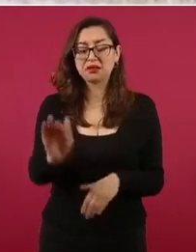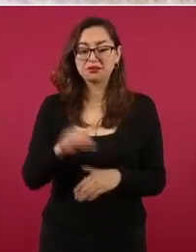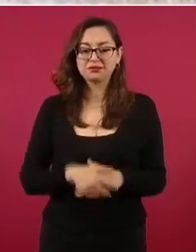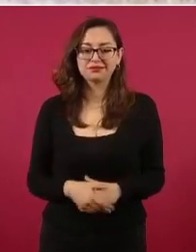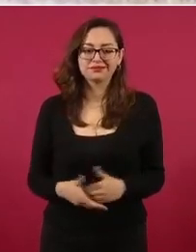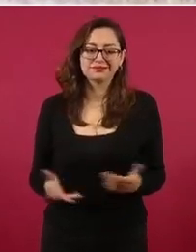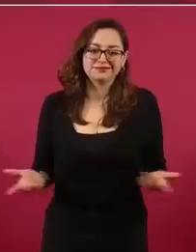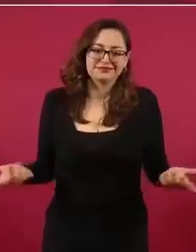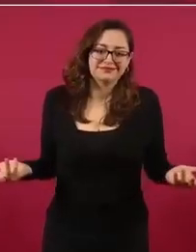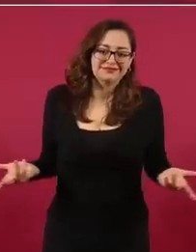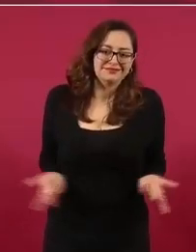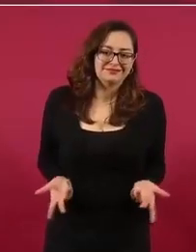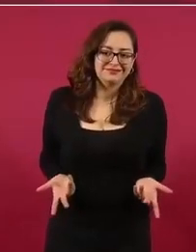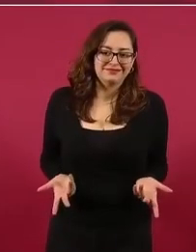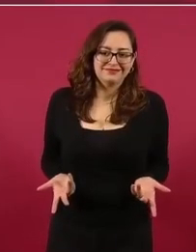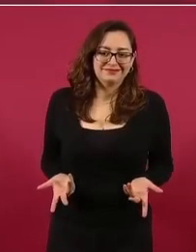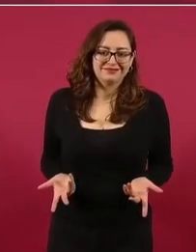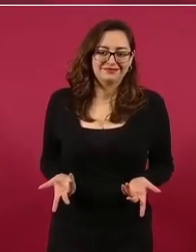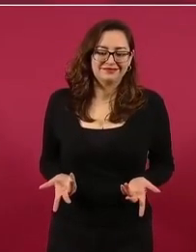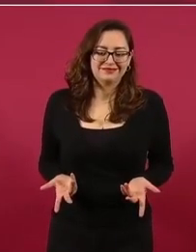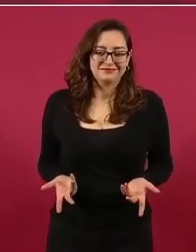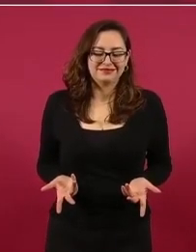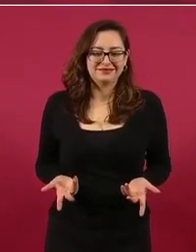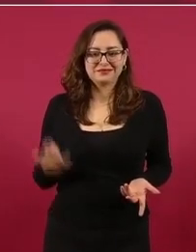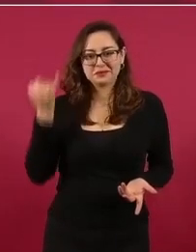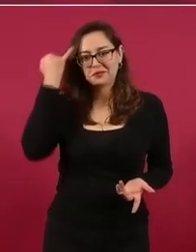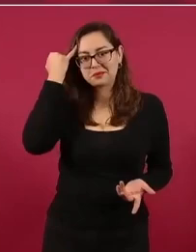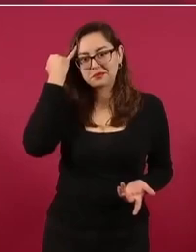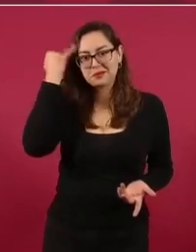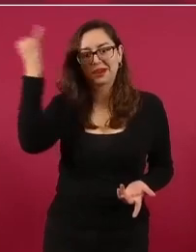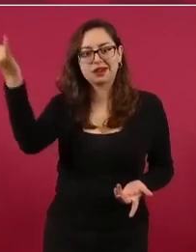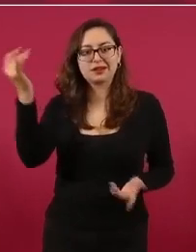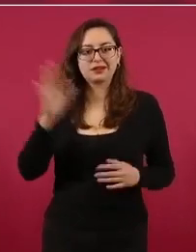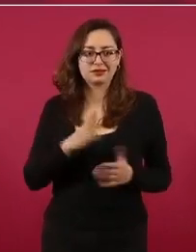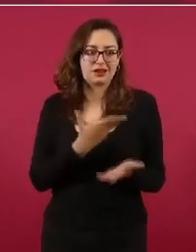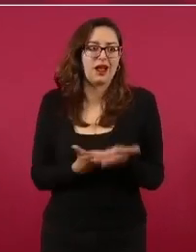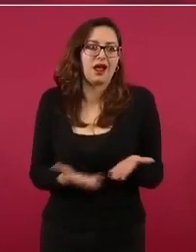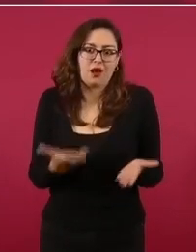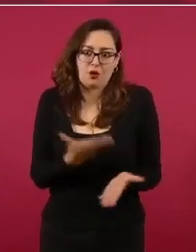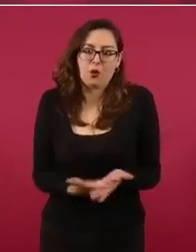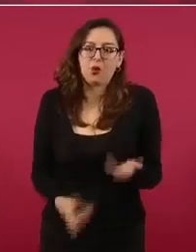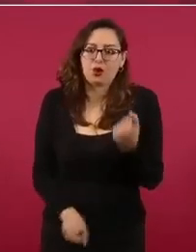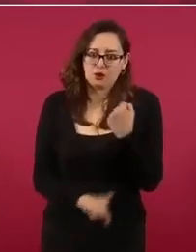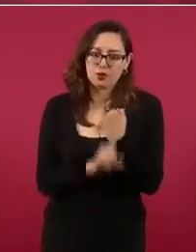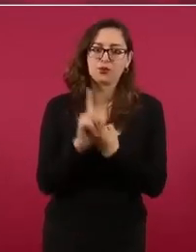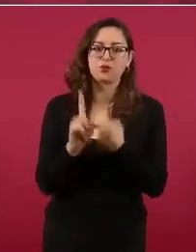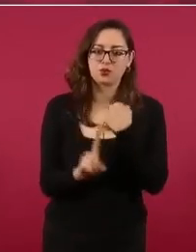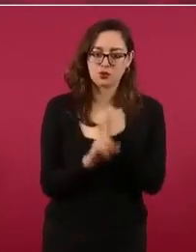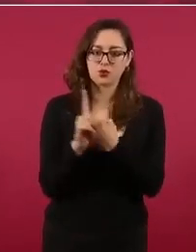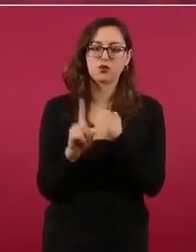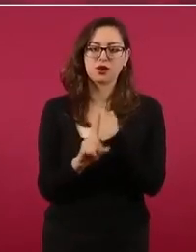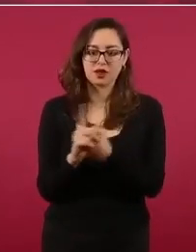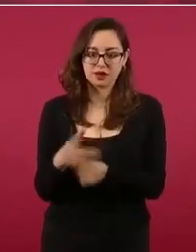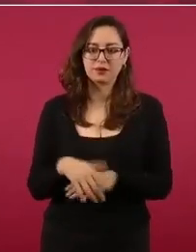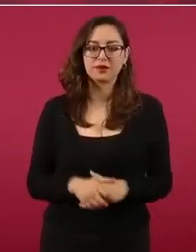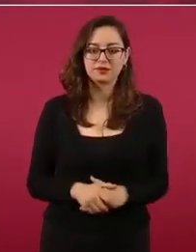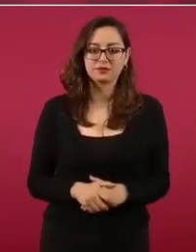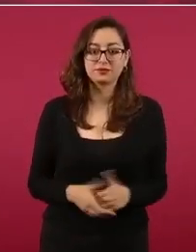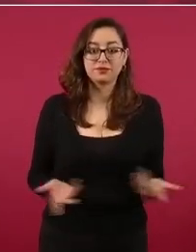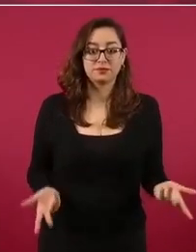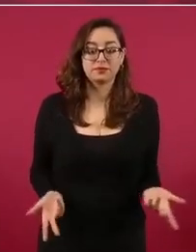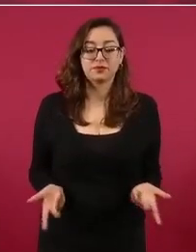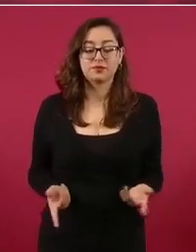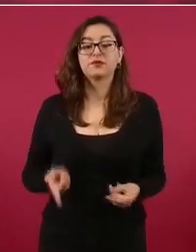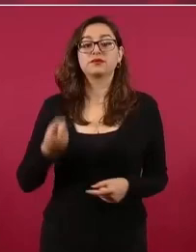pues imagínense, es lo que abiertamente planteamos con el